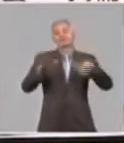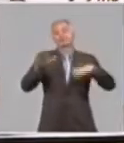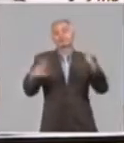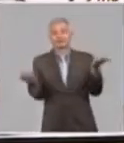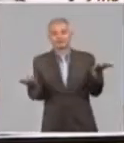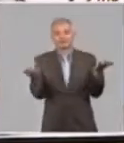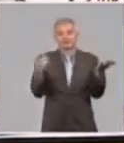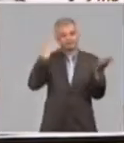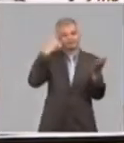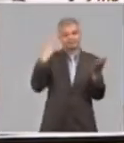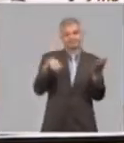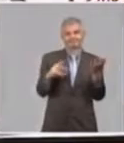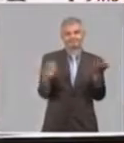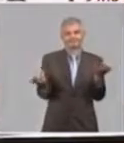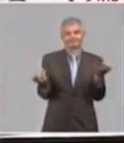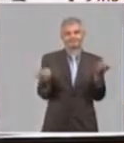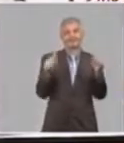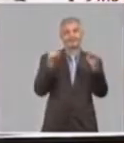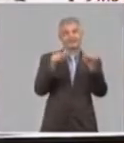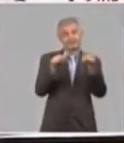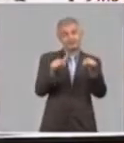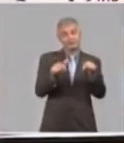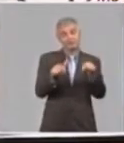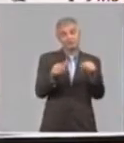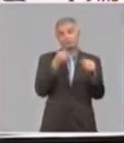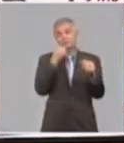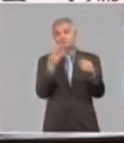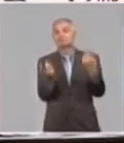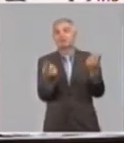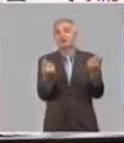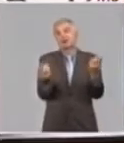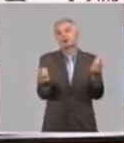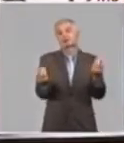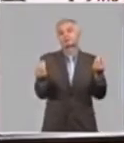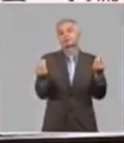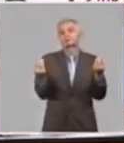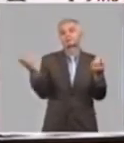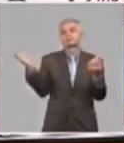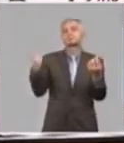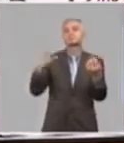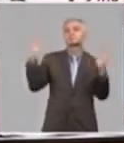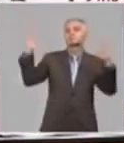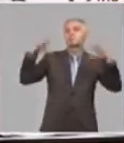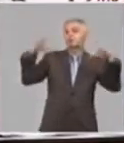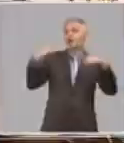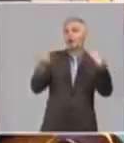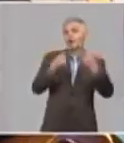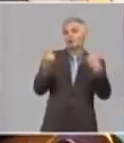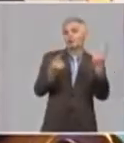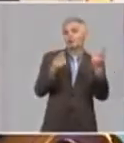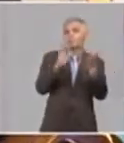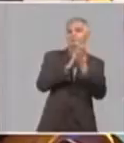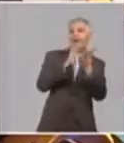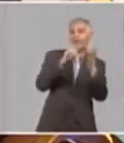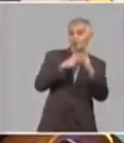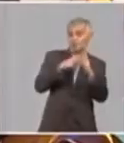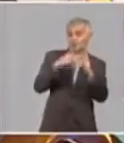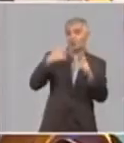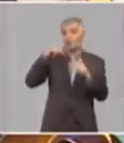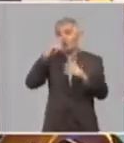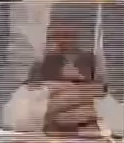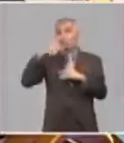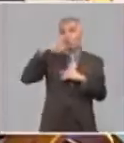digamos, que pudiera traernos un poco de lluvia para esta temporada. Pero quiere decir que mayo, junio, julio, todavía debemos estar en una situación